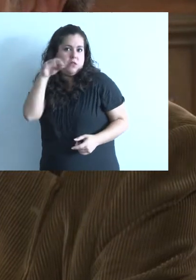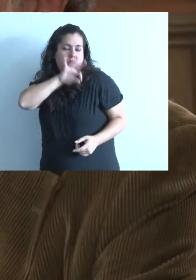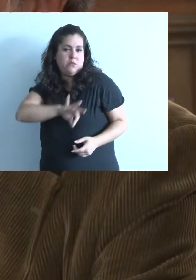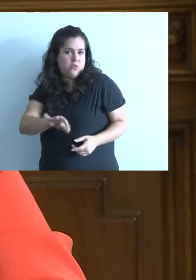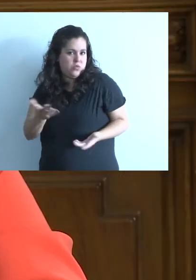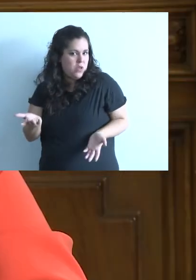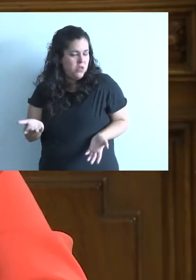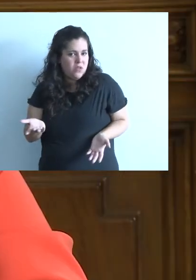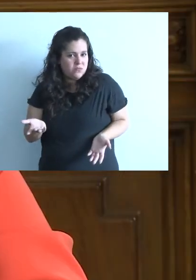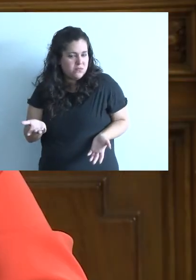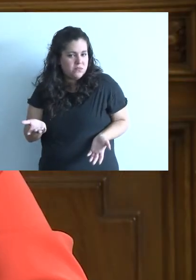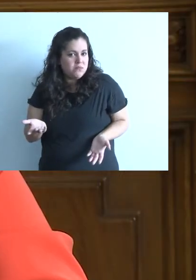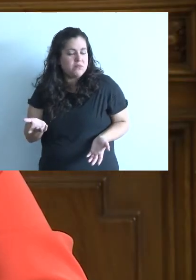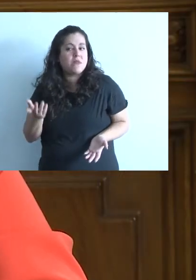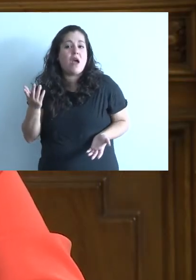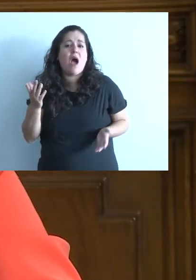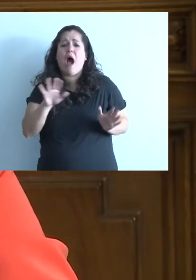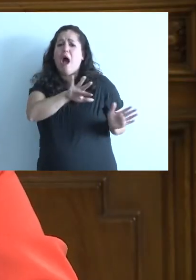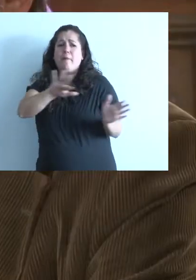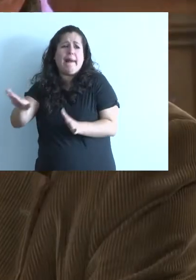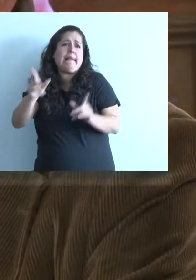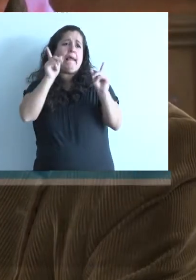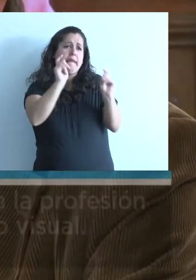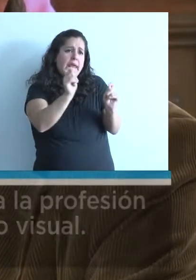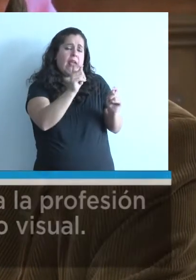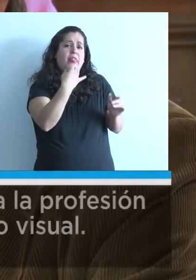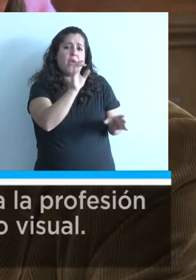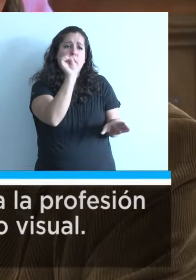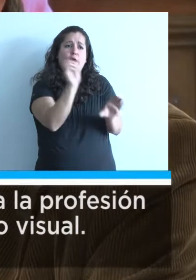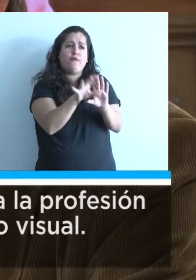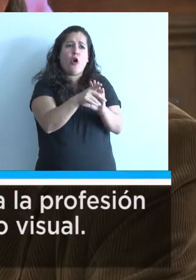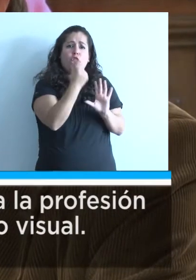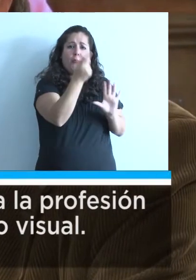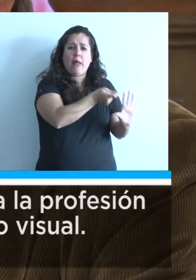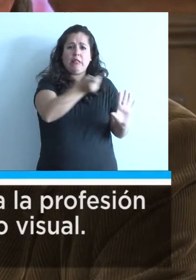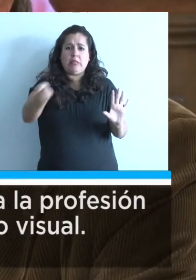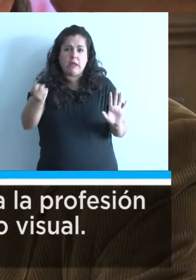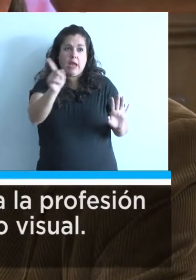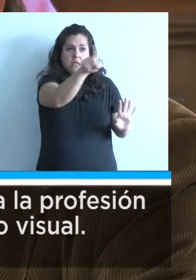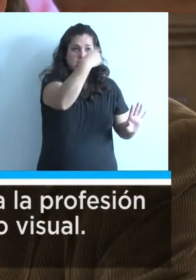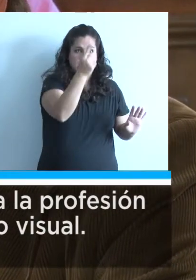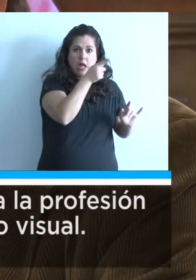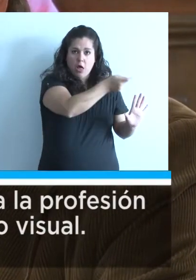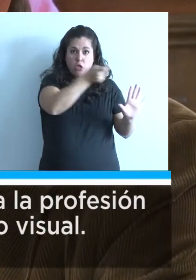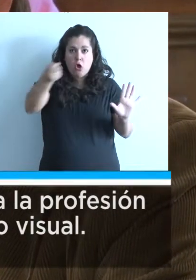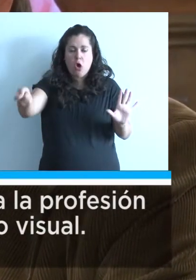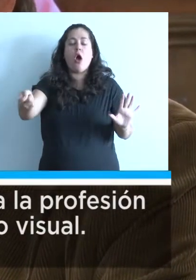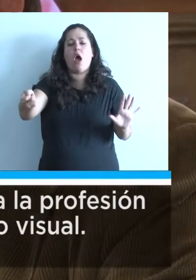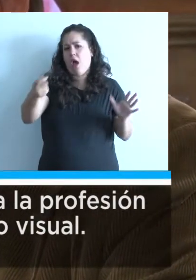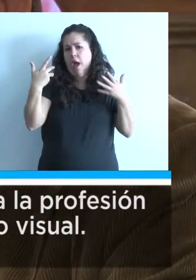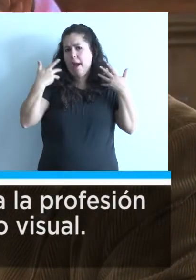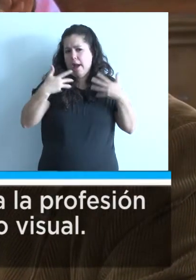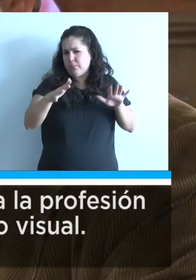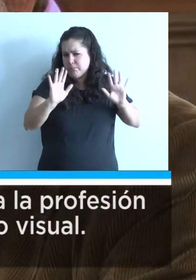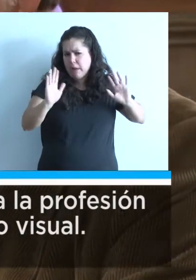carácter previsional. Más allá de que quien asegura los fondos es el Estado Nacional, el erario público, que debe,